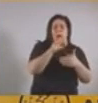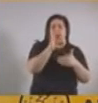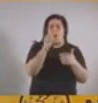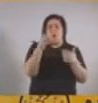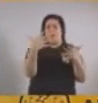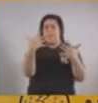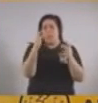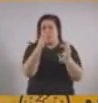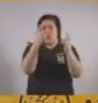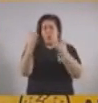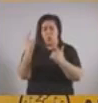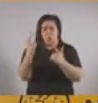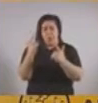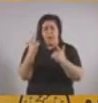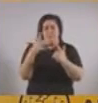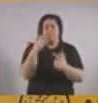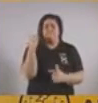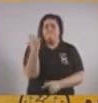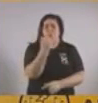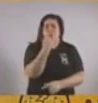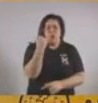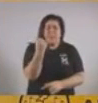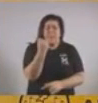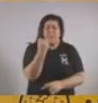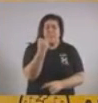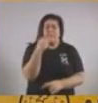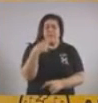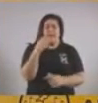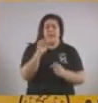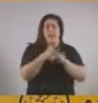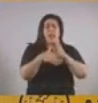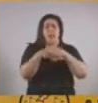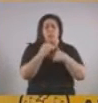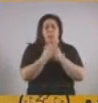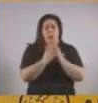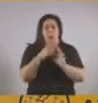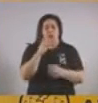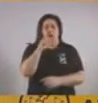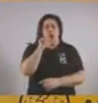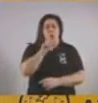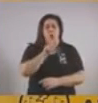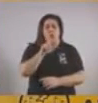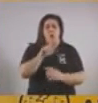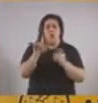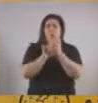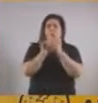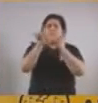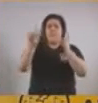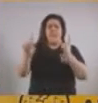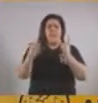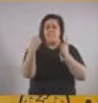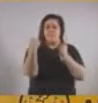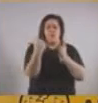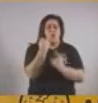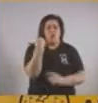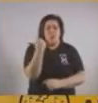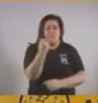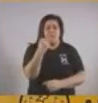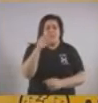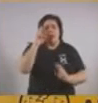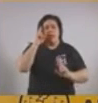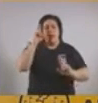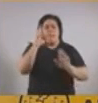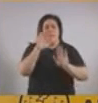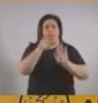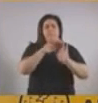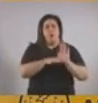Es fundamental que nos sigamos lavando las manos, usando el alcohol en gel, manteniendo las distancias y cumpliendo al pie de la